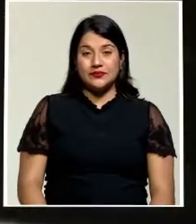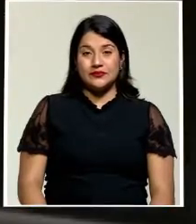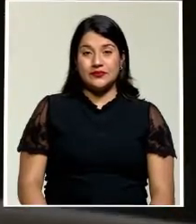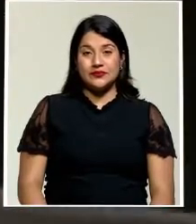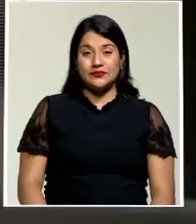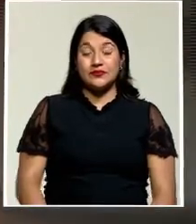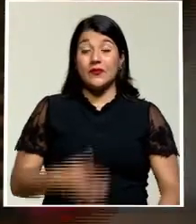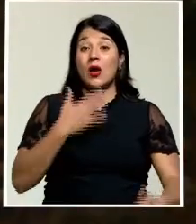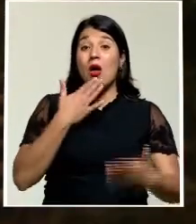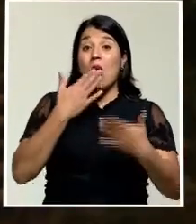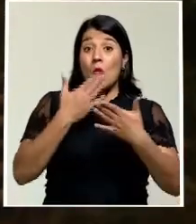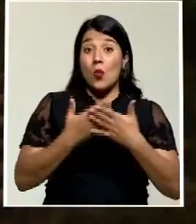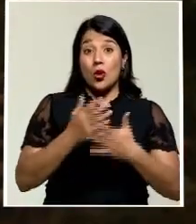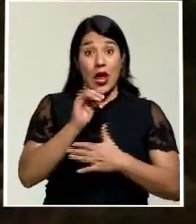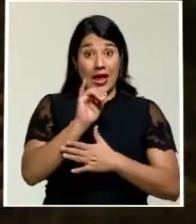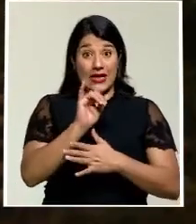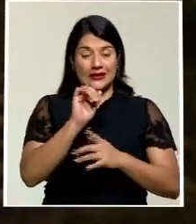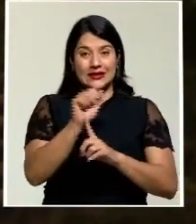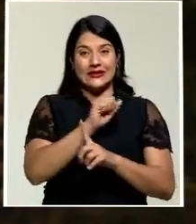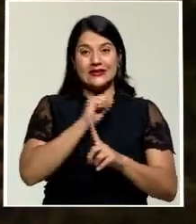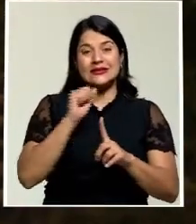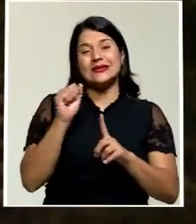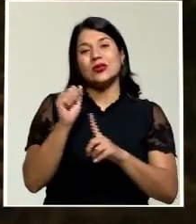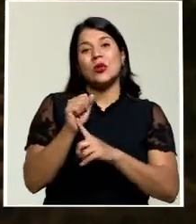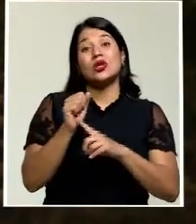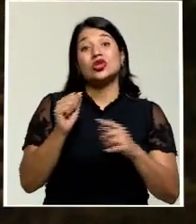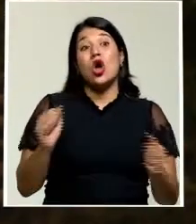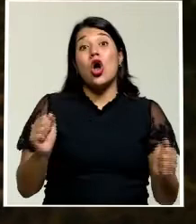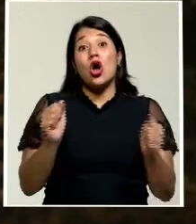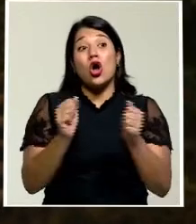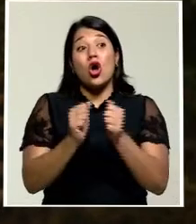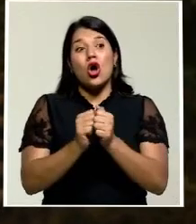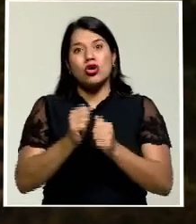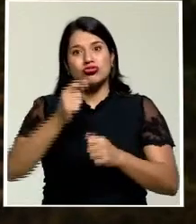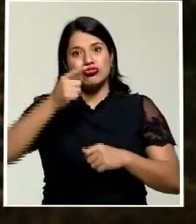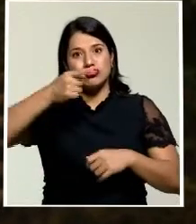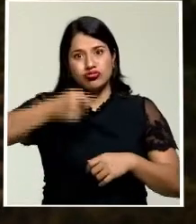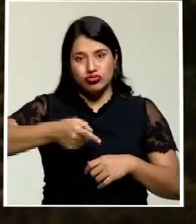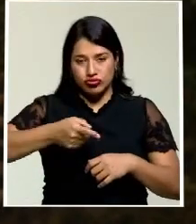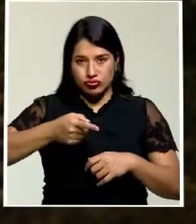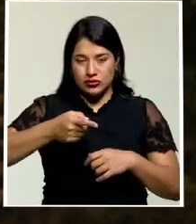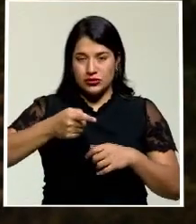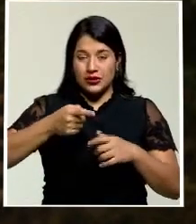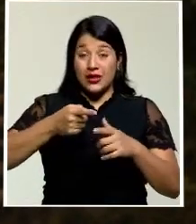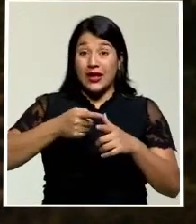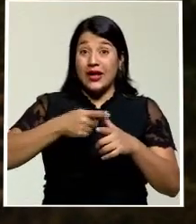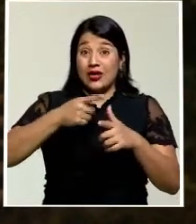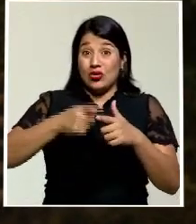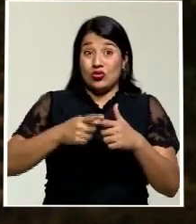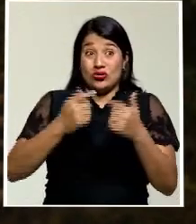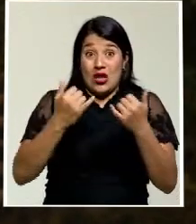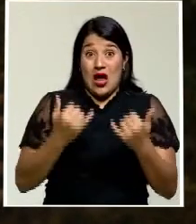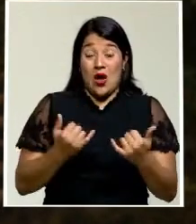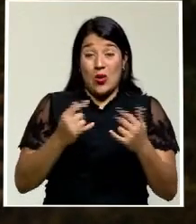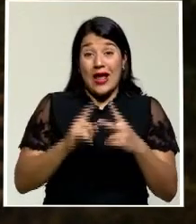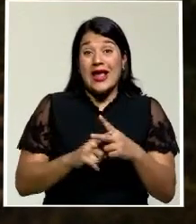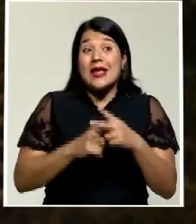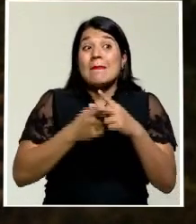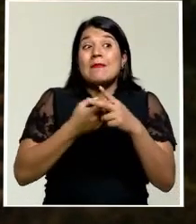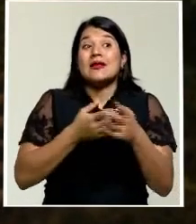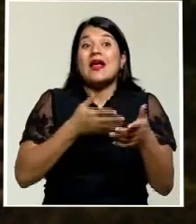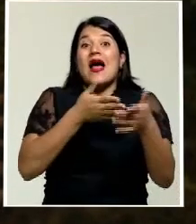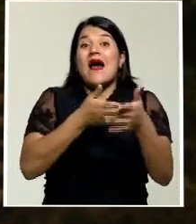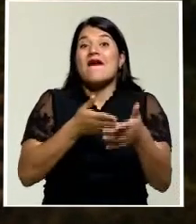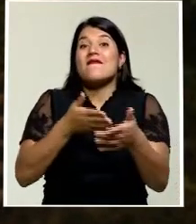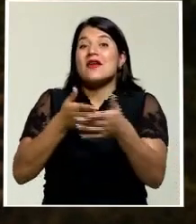Bueno, esta es la situación con esta obligatoriedad que entonces empieza a repercutir en diferentes sectores